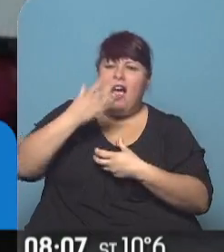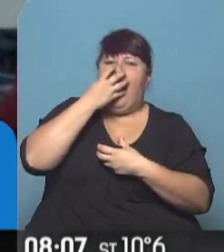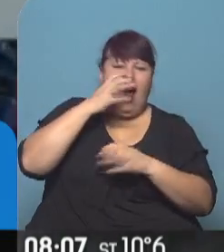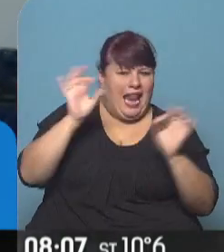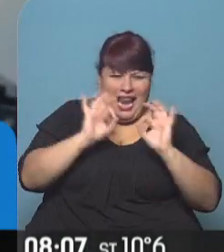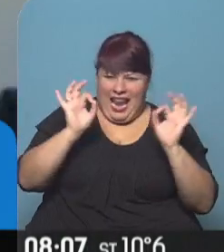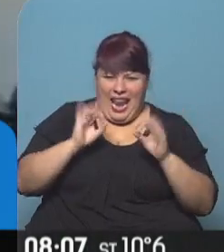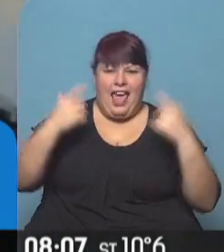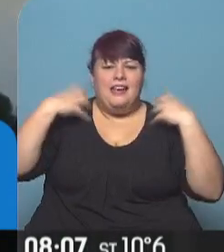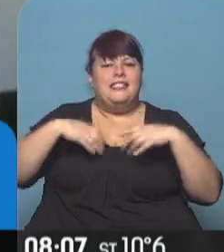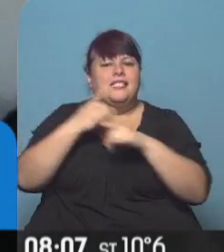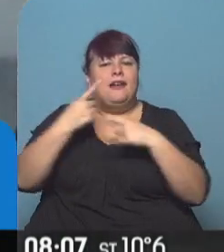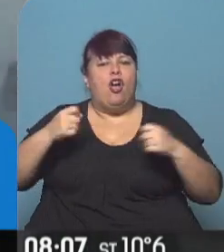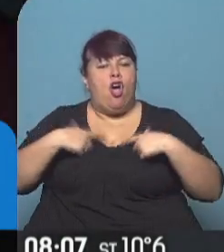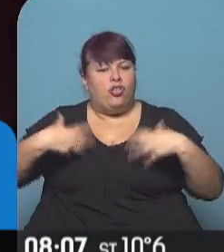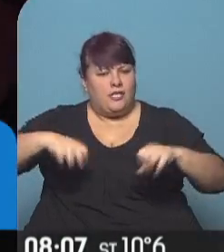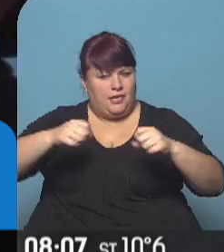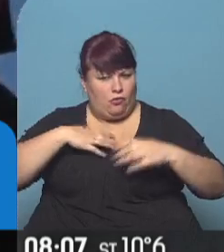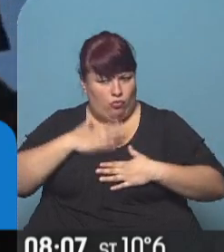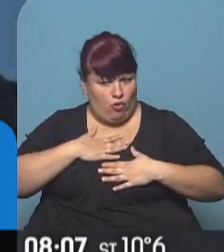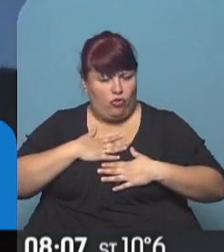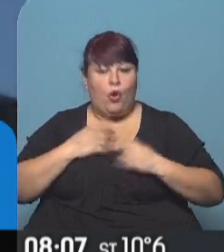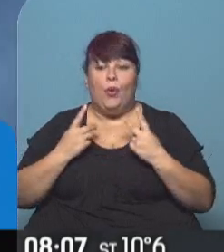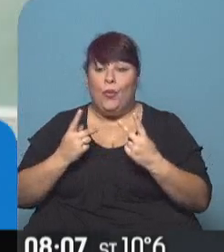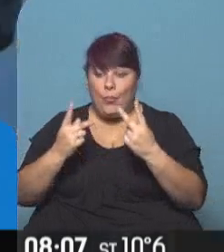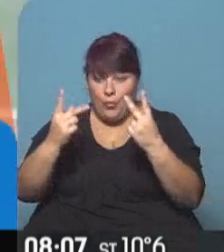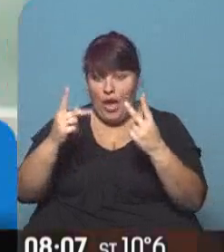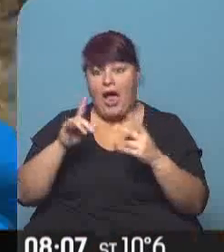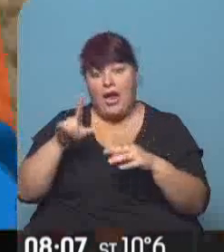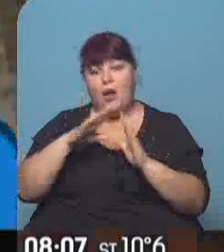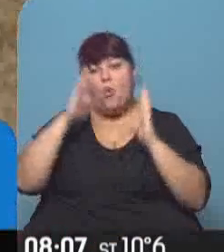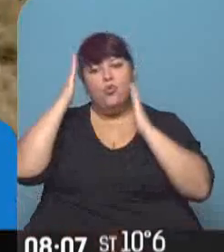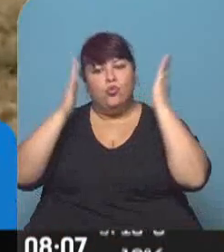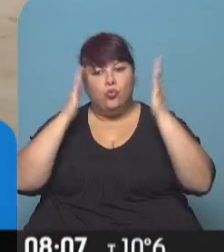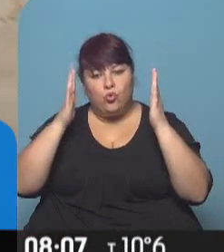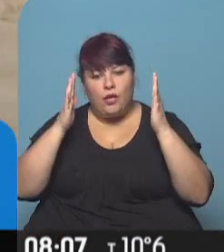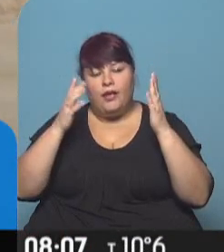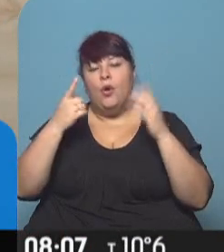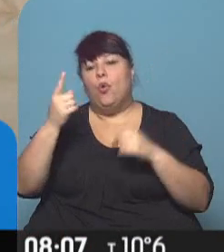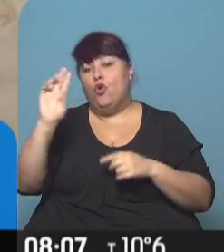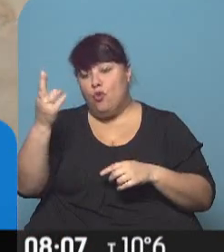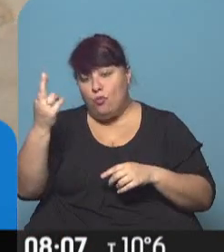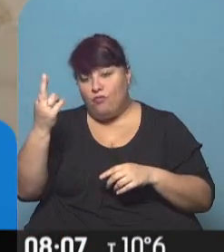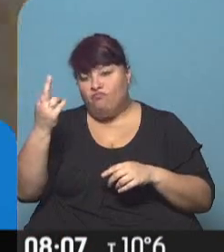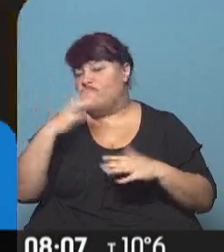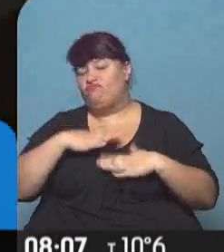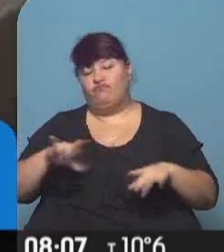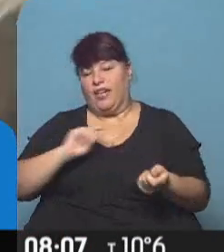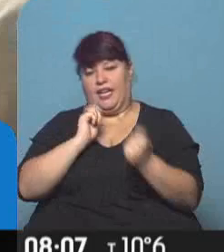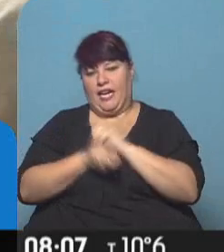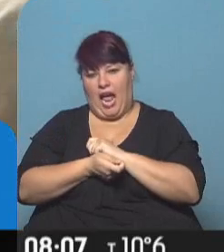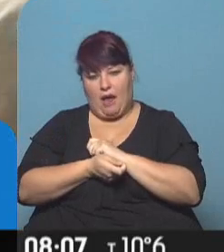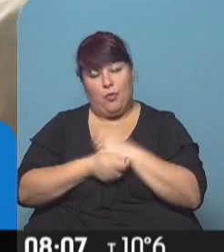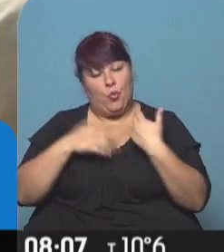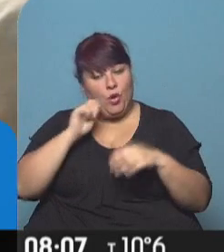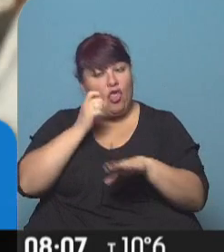oxígeno y cargando siempre sus propios equipos. El viaje da ira para cumplir un sueño, la pérdida de uno de ellos hará que las cosas cambien.